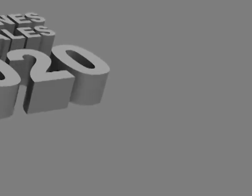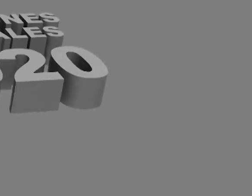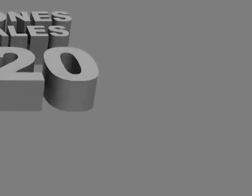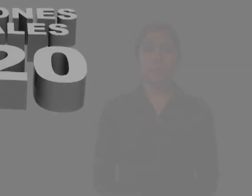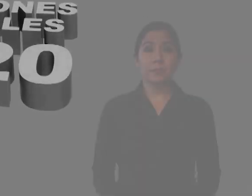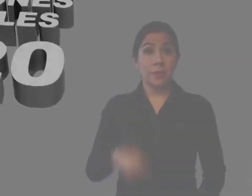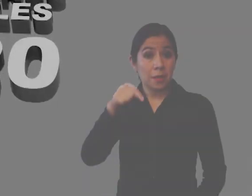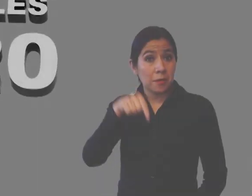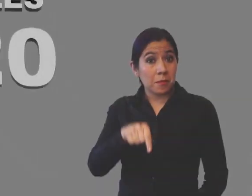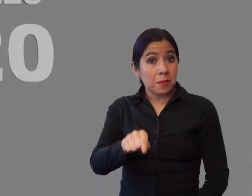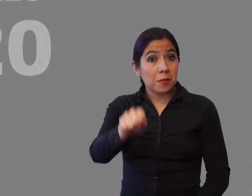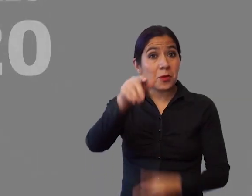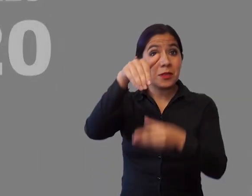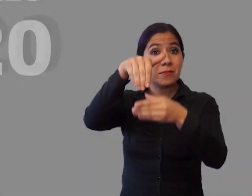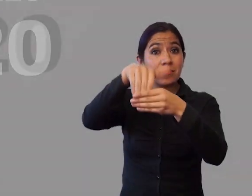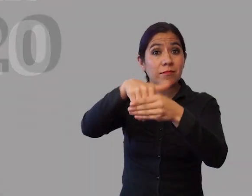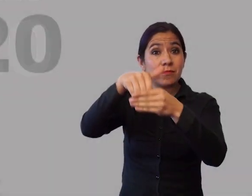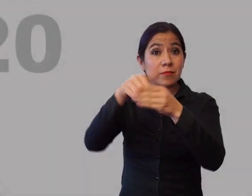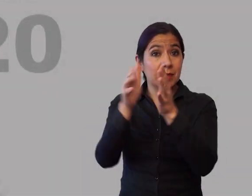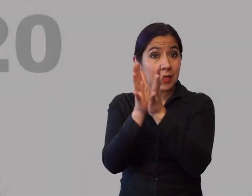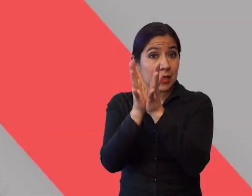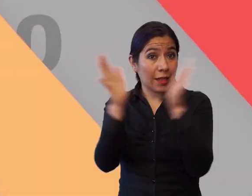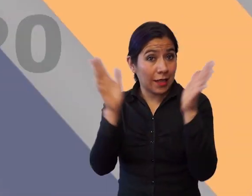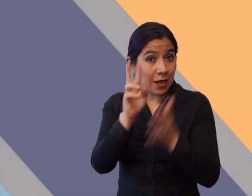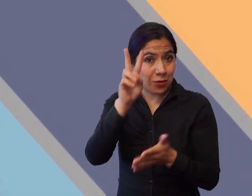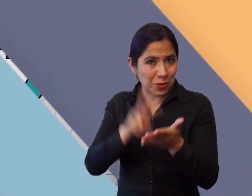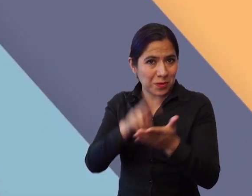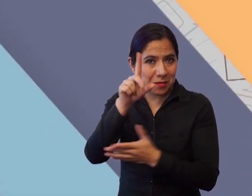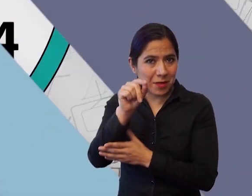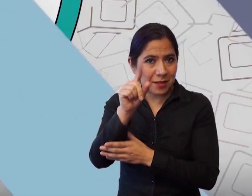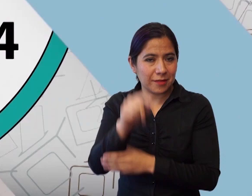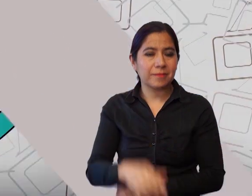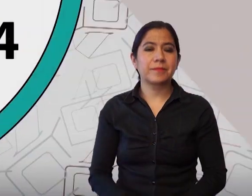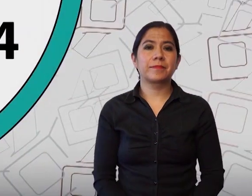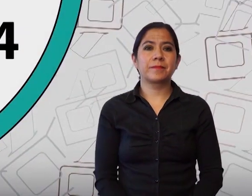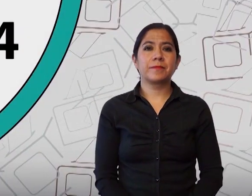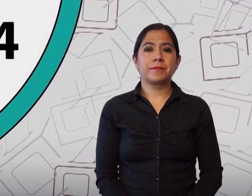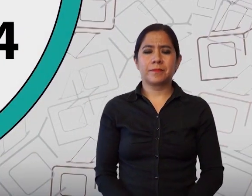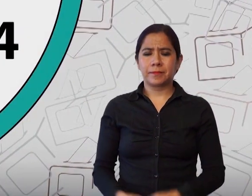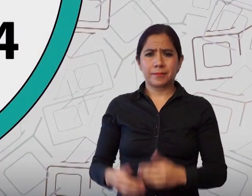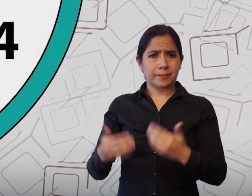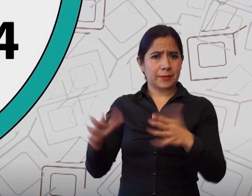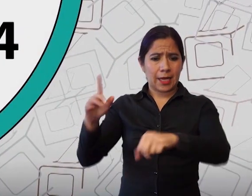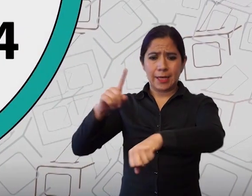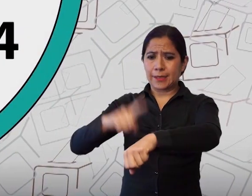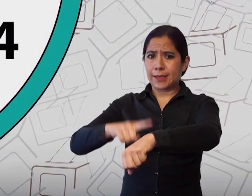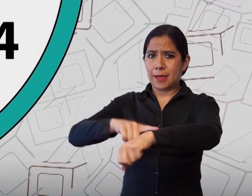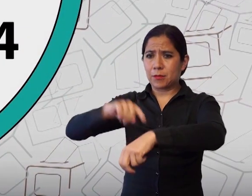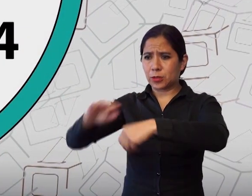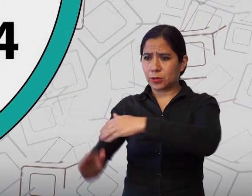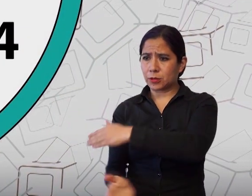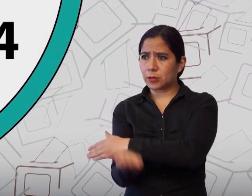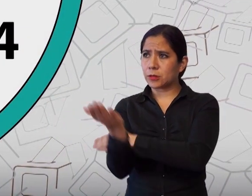En las elecciones generales 2020, terminado el periodo de la votación, los jurados